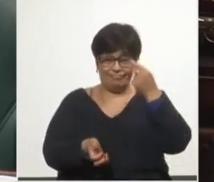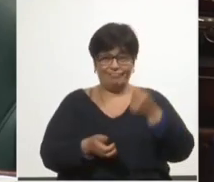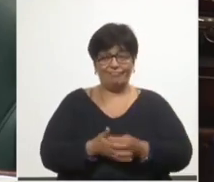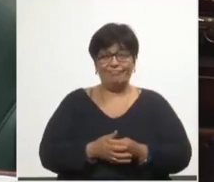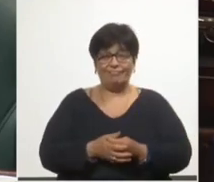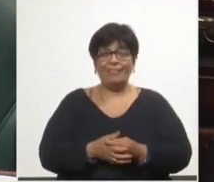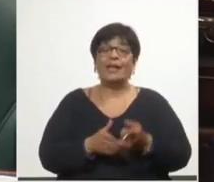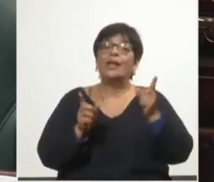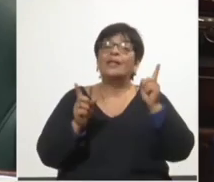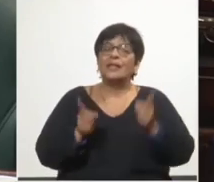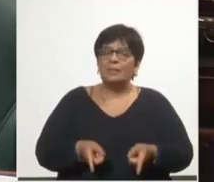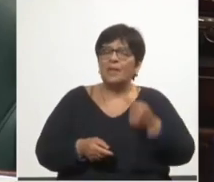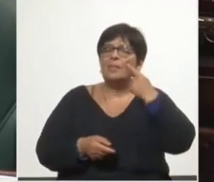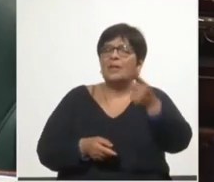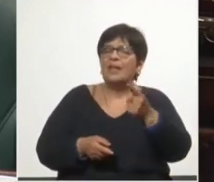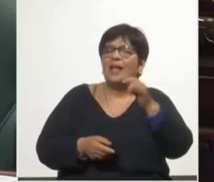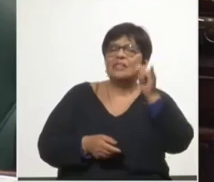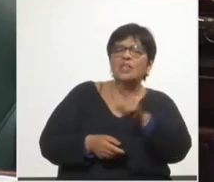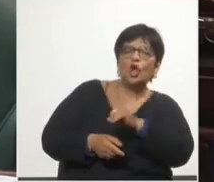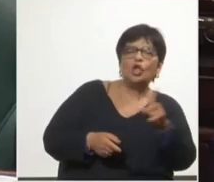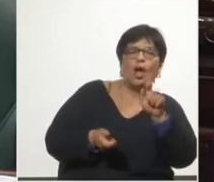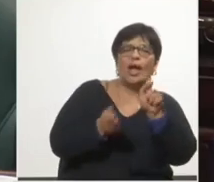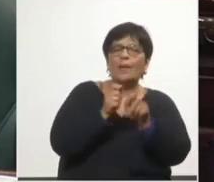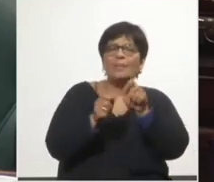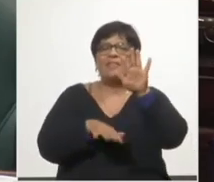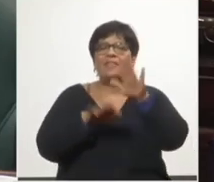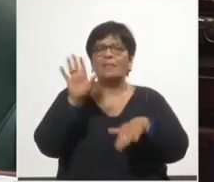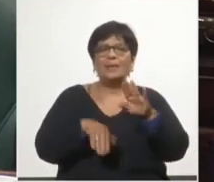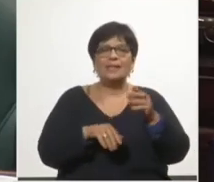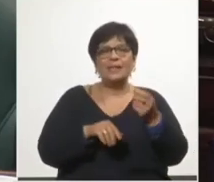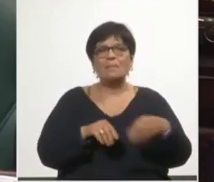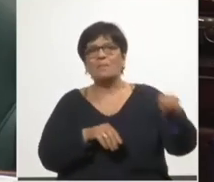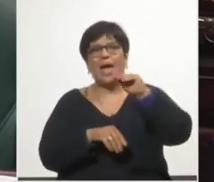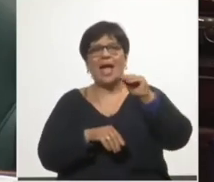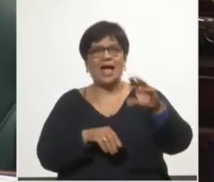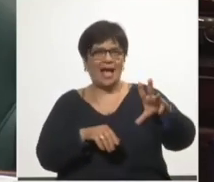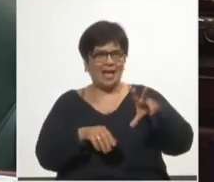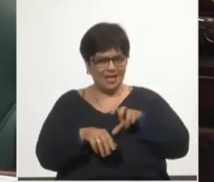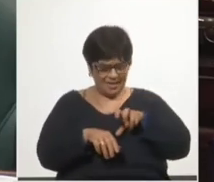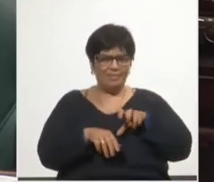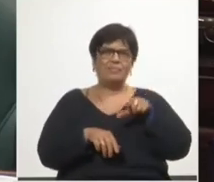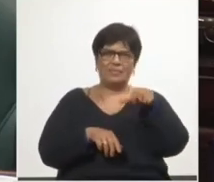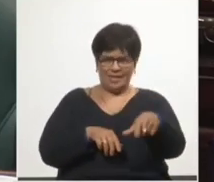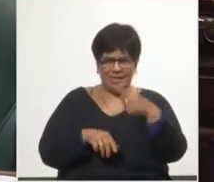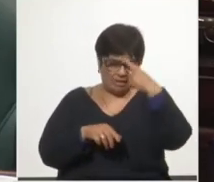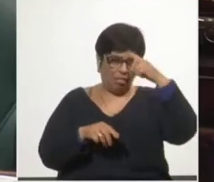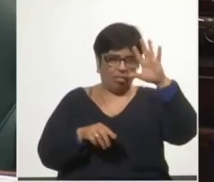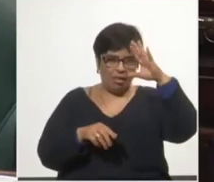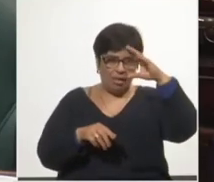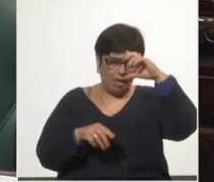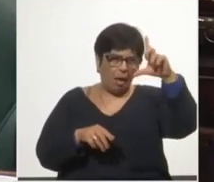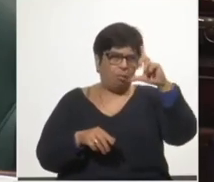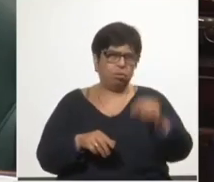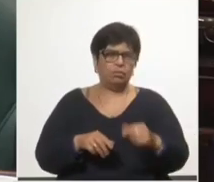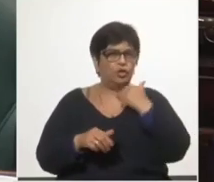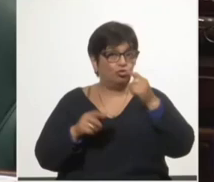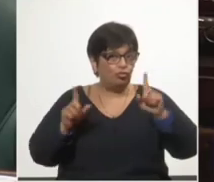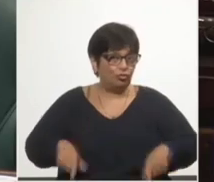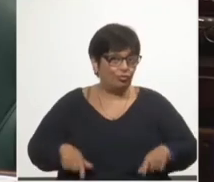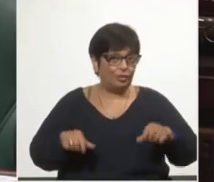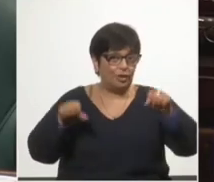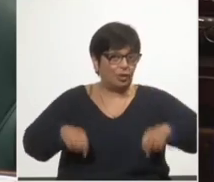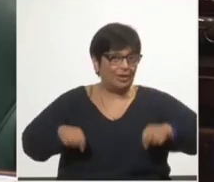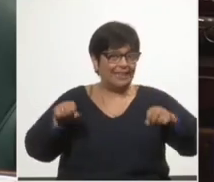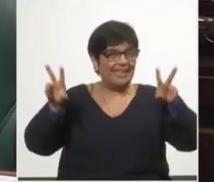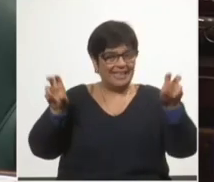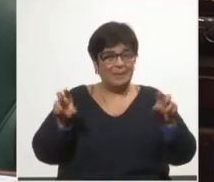mide el ajuste o no ajuste según haya superávit fiscal, realmente se habla desde la ignorancia de estos temas. Se dice que